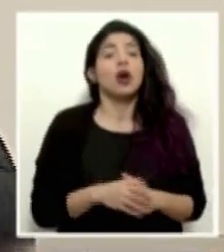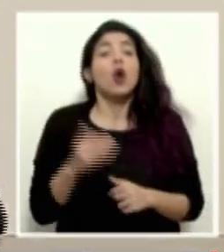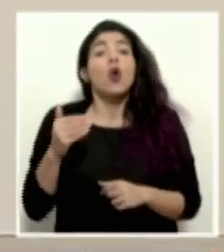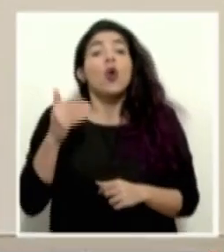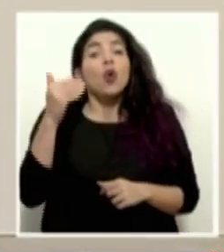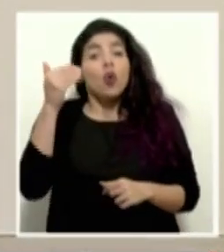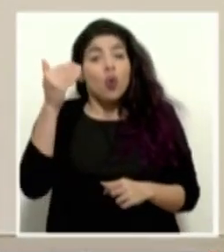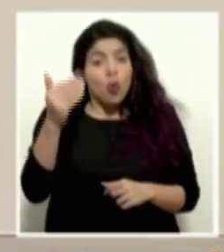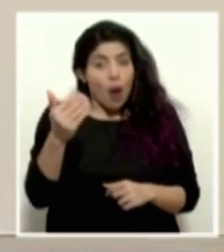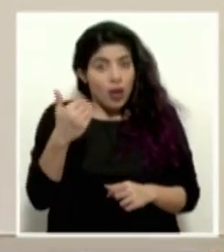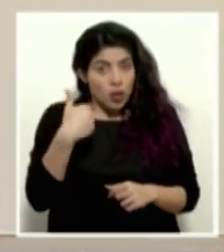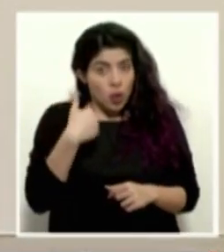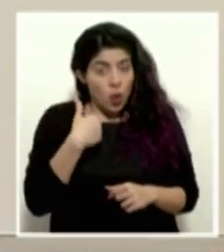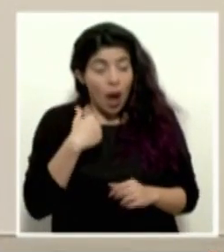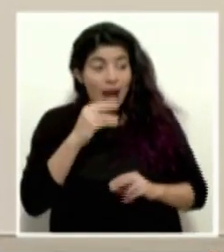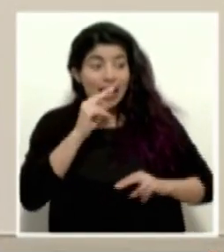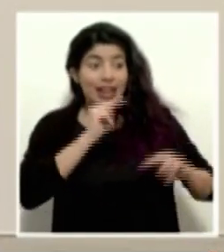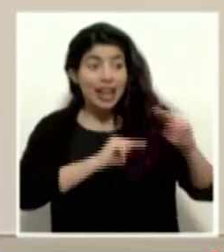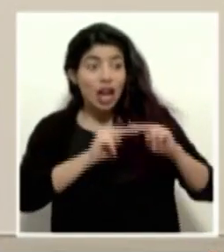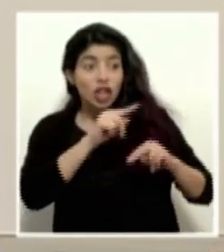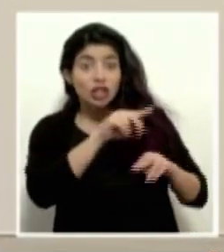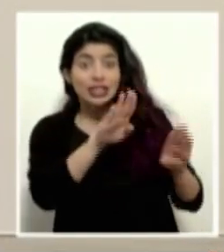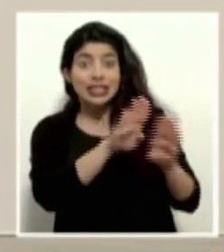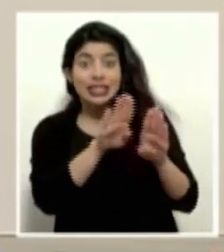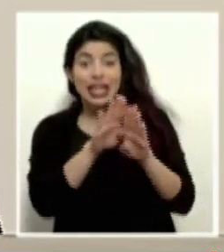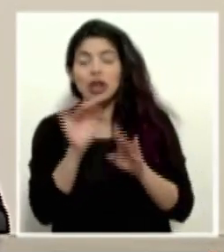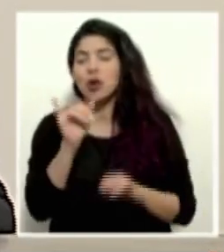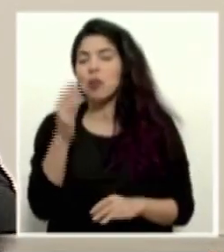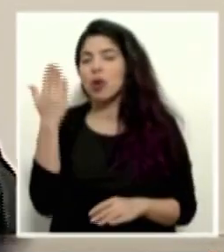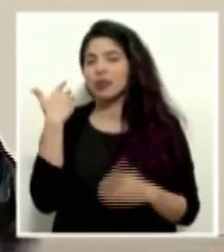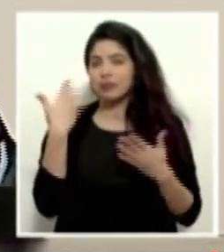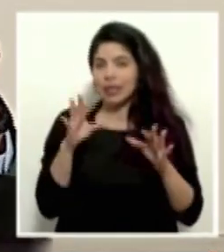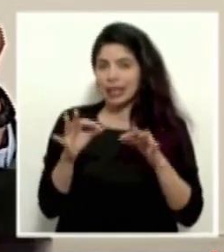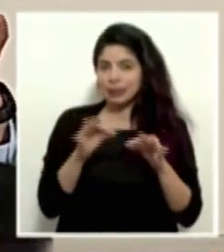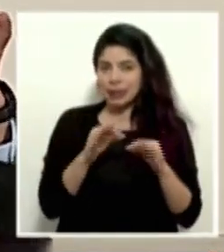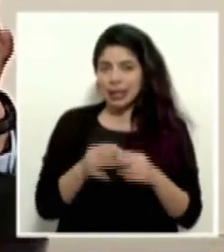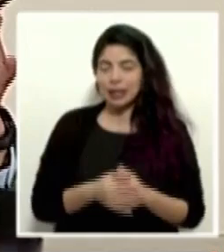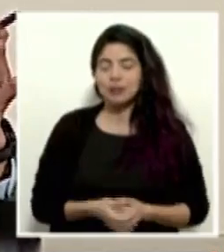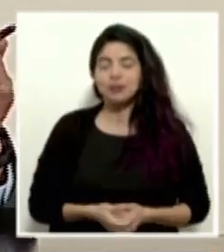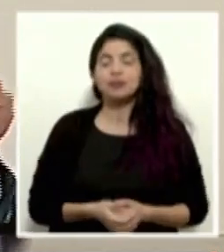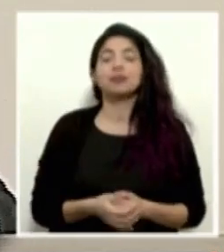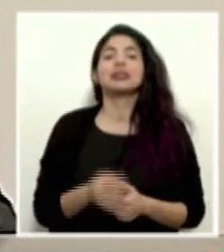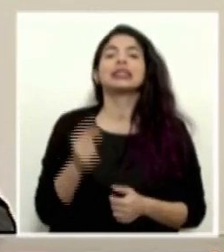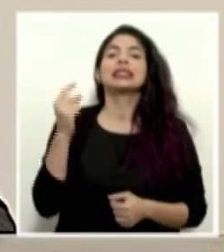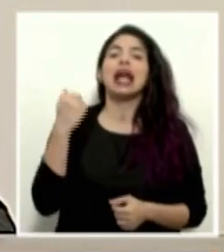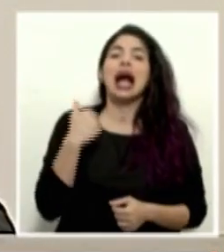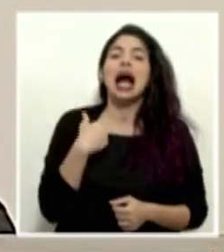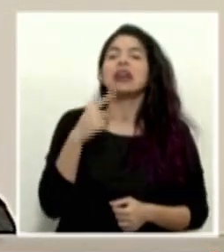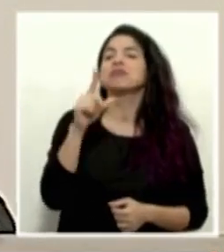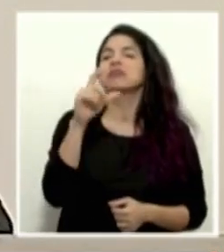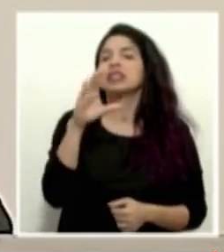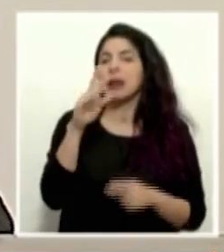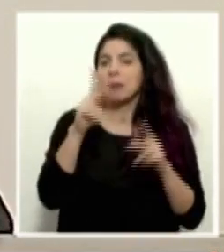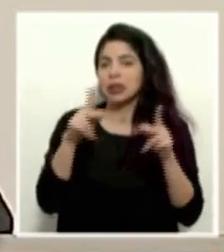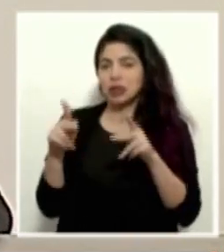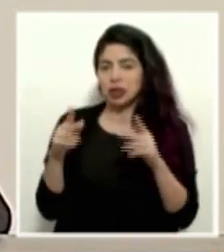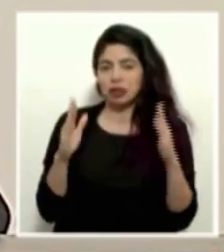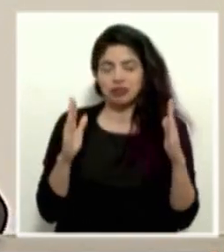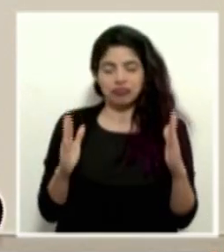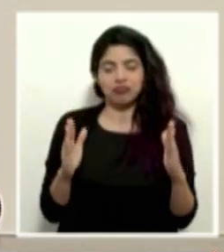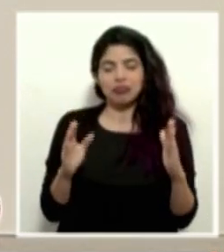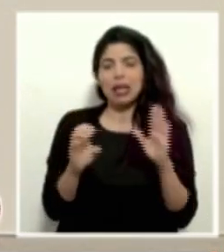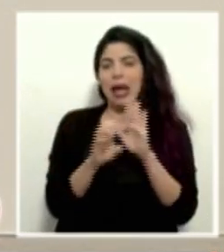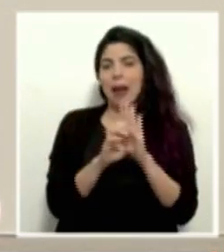cuando tenemos los comercios cerrados, es lo que yo explicaba ahora, tenemos 100 personas, esas 100